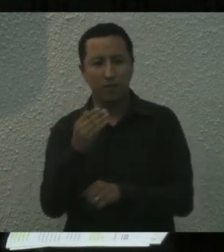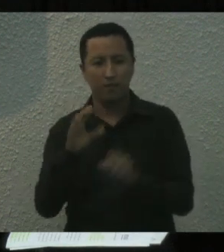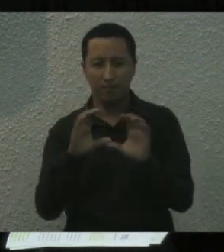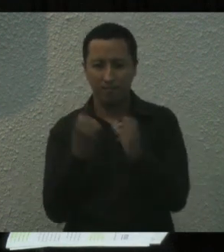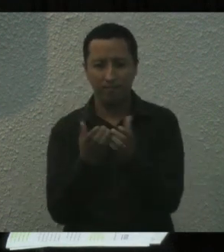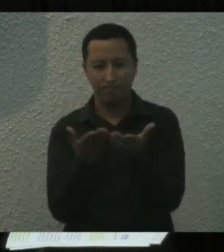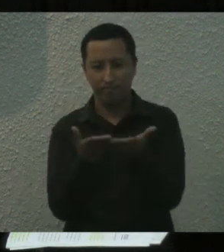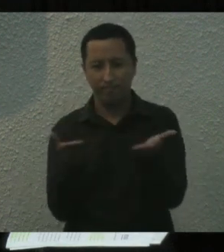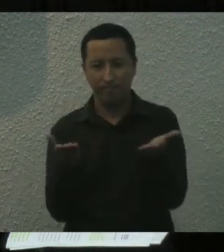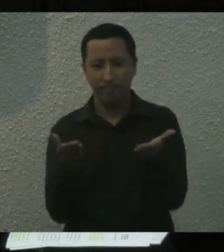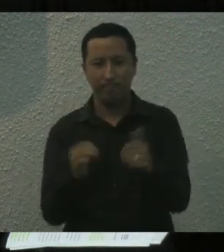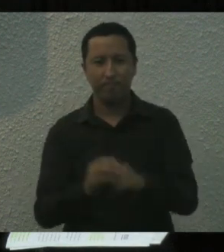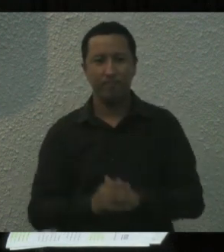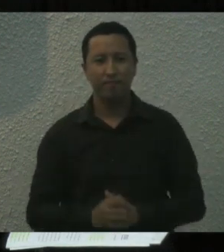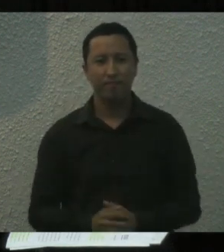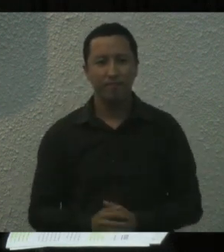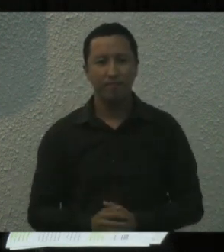ustedes.